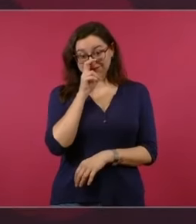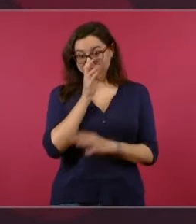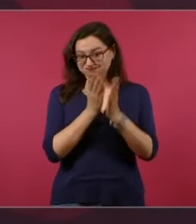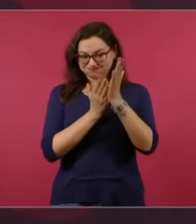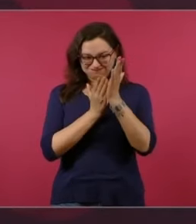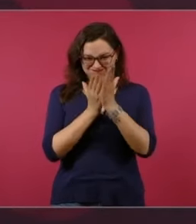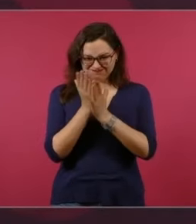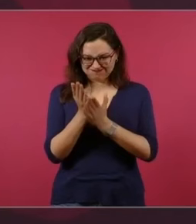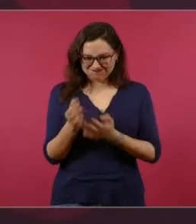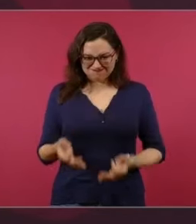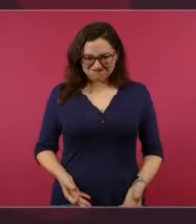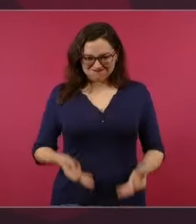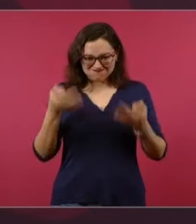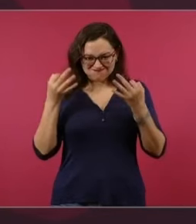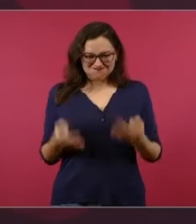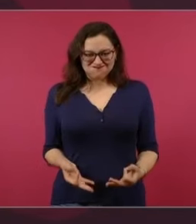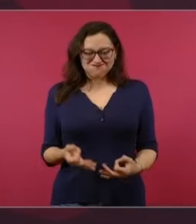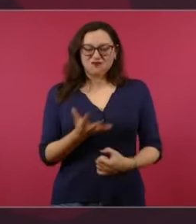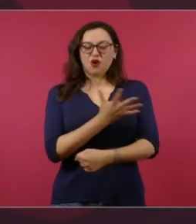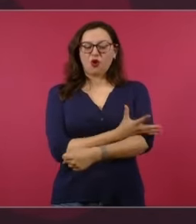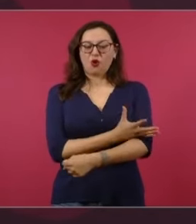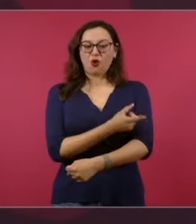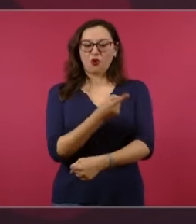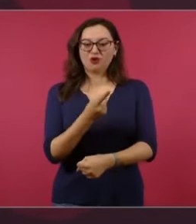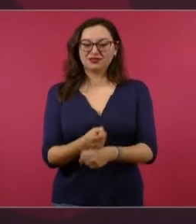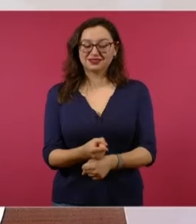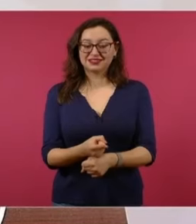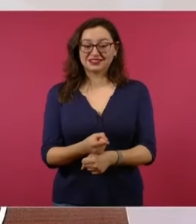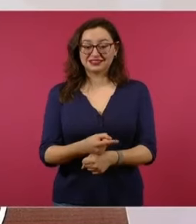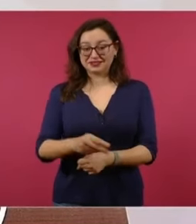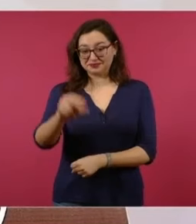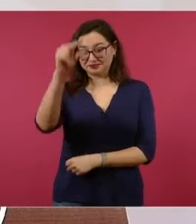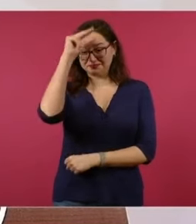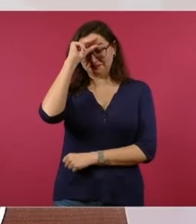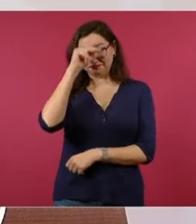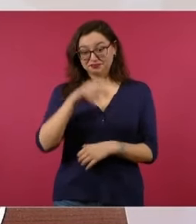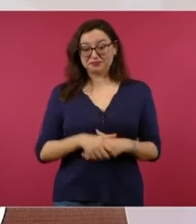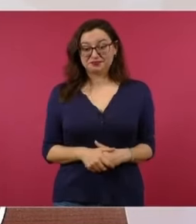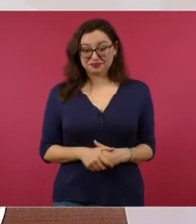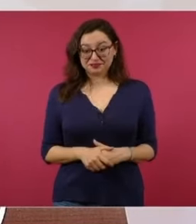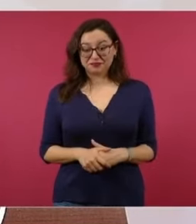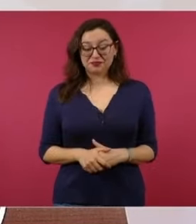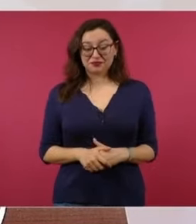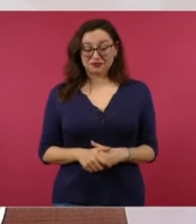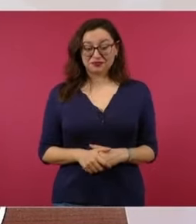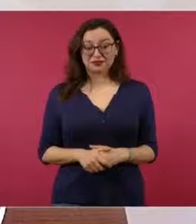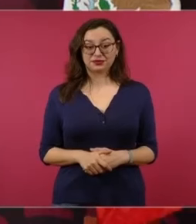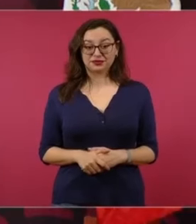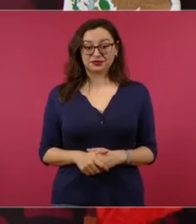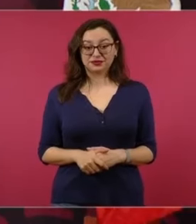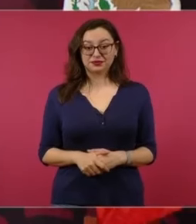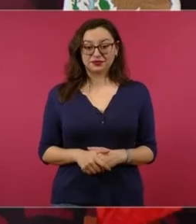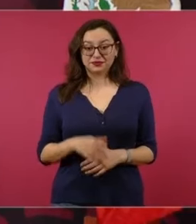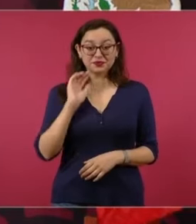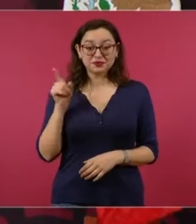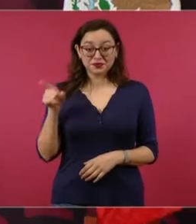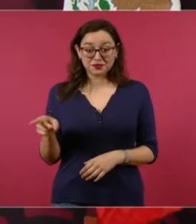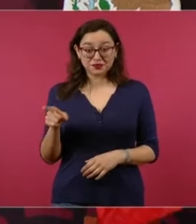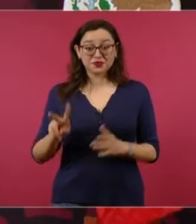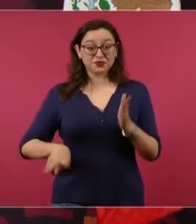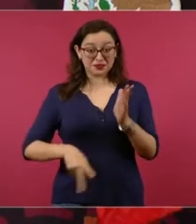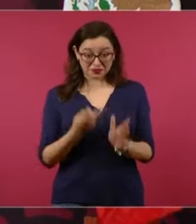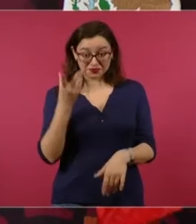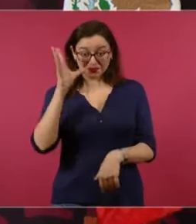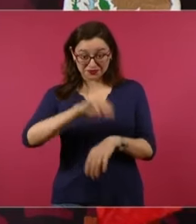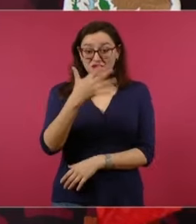recta, íntegra, honesta, inteligente. ¿Cómo va a permitir la